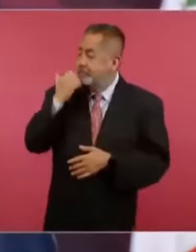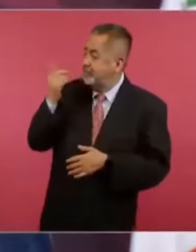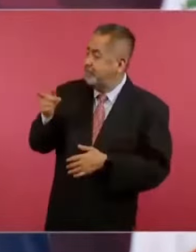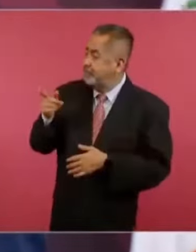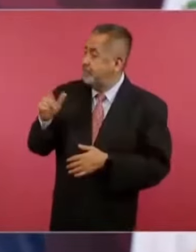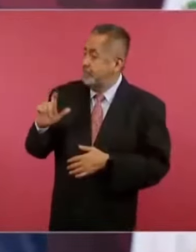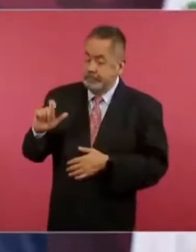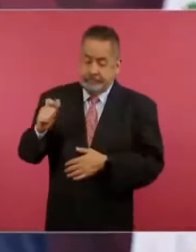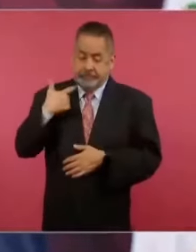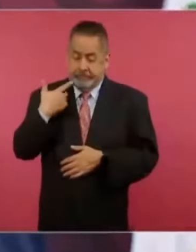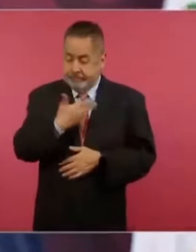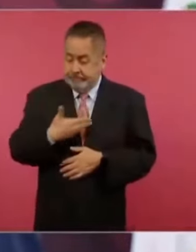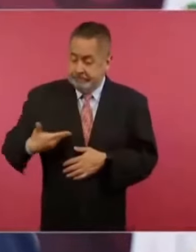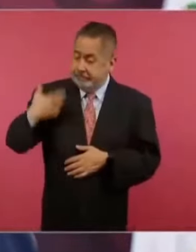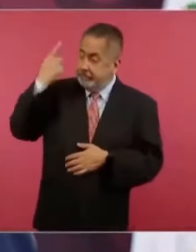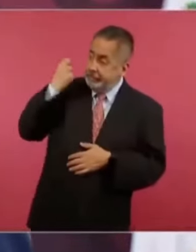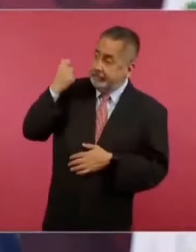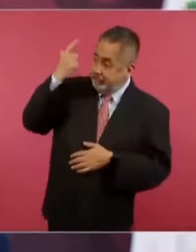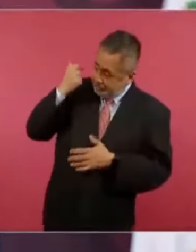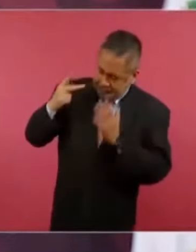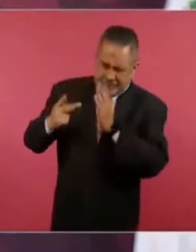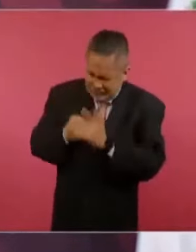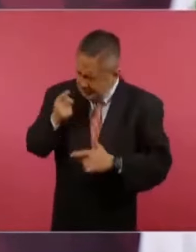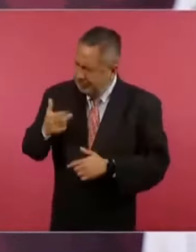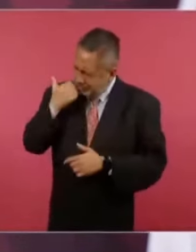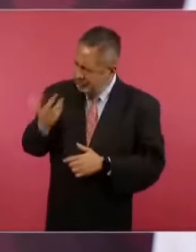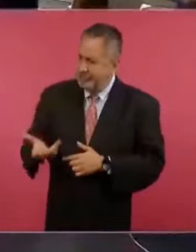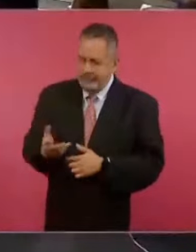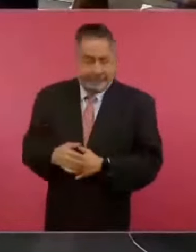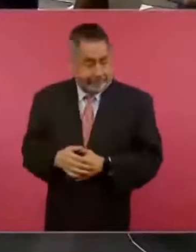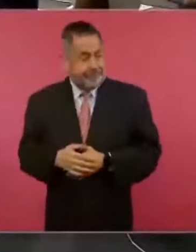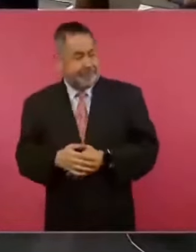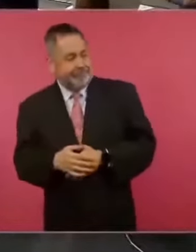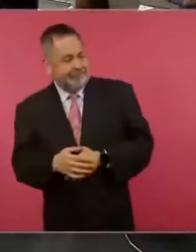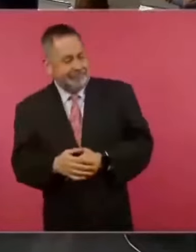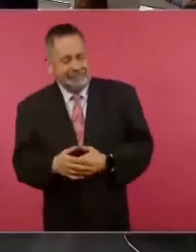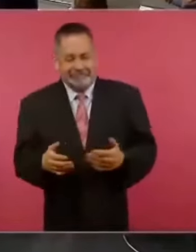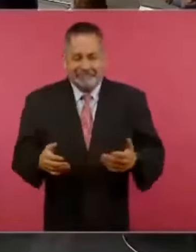y otras